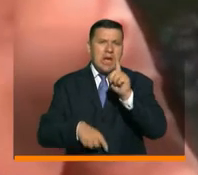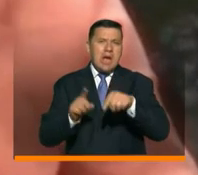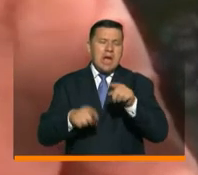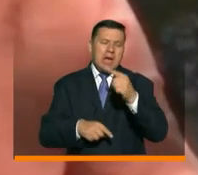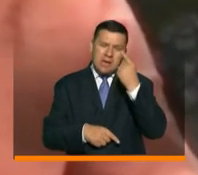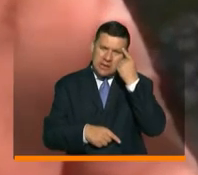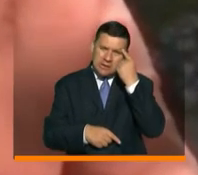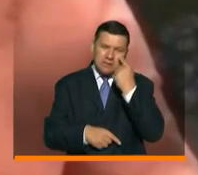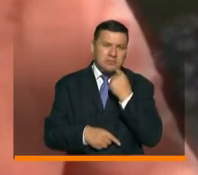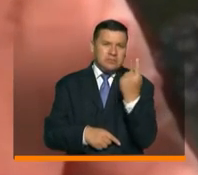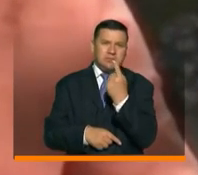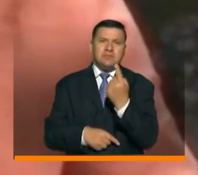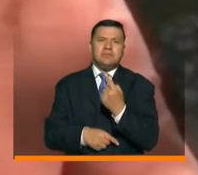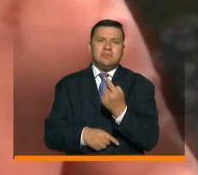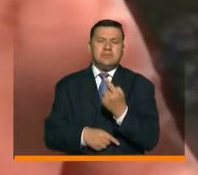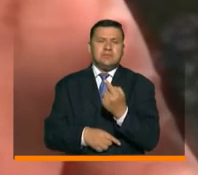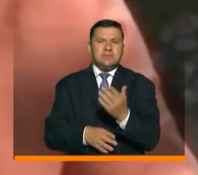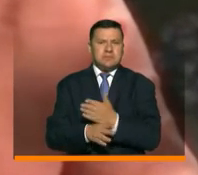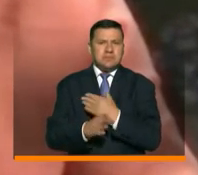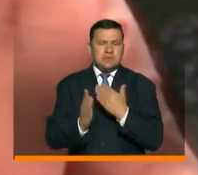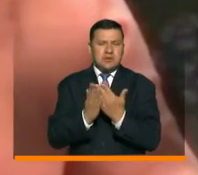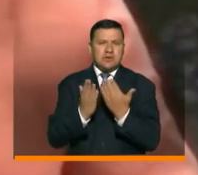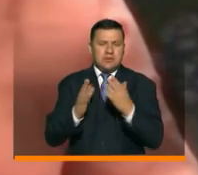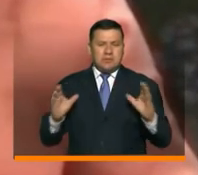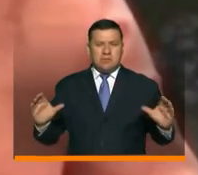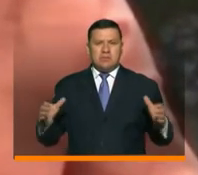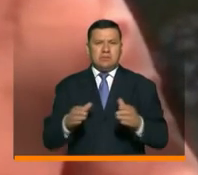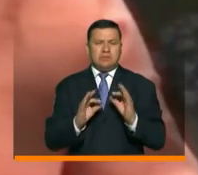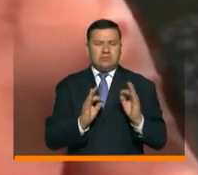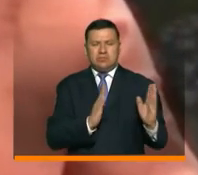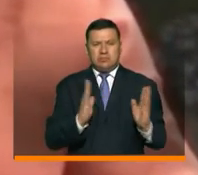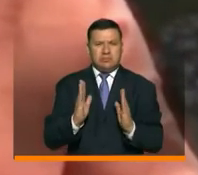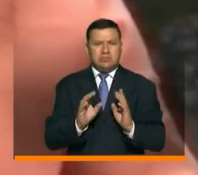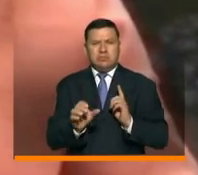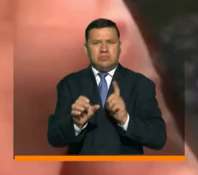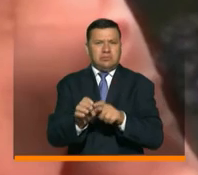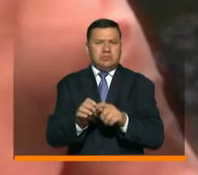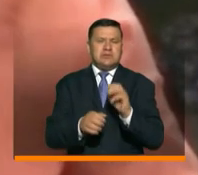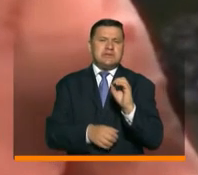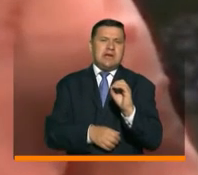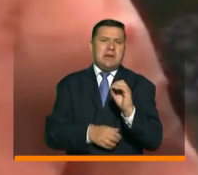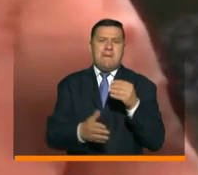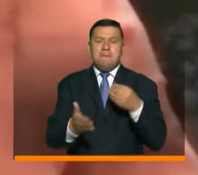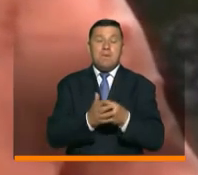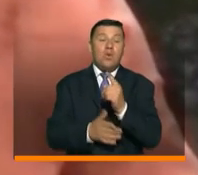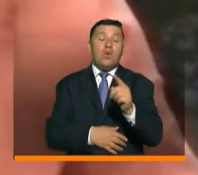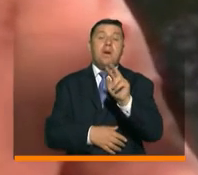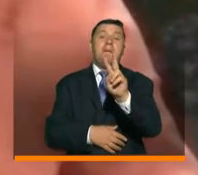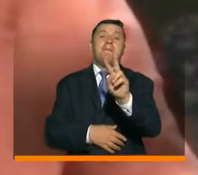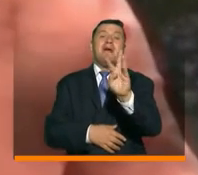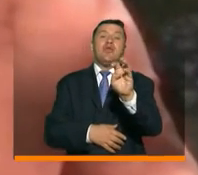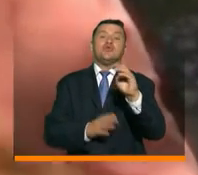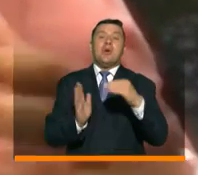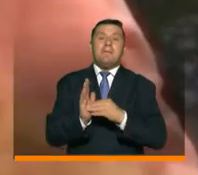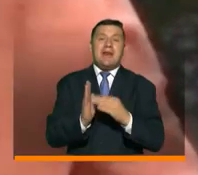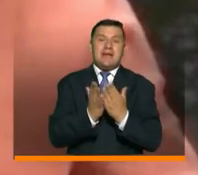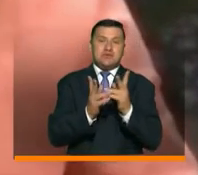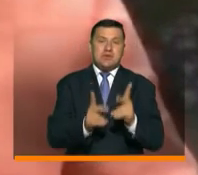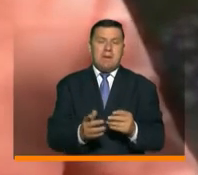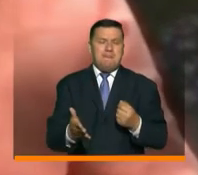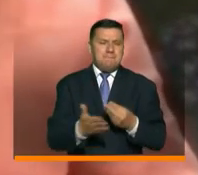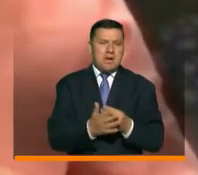veces eso lo decimos anticipados, nos permitió garantizar la matrícula cero de más de 28.000 estudiantes.